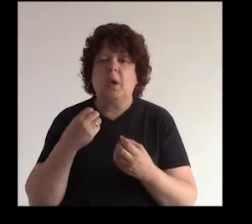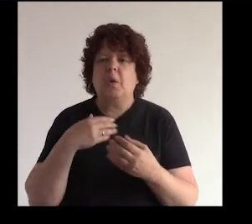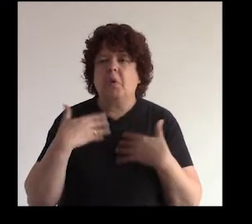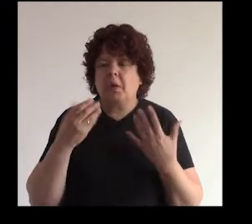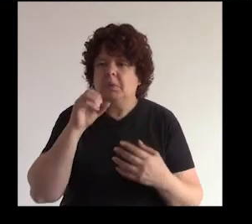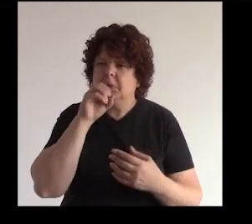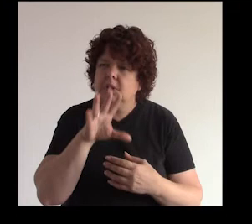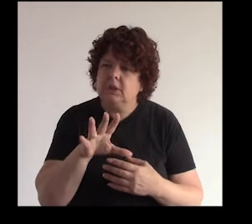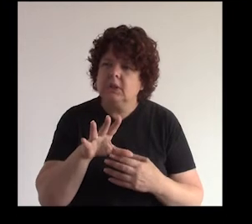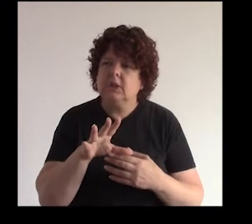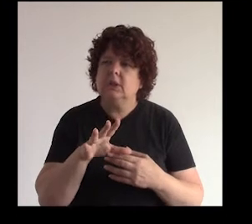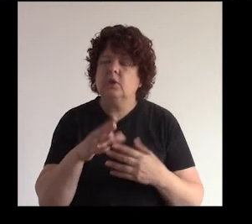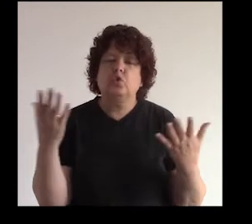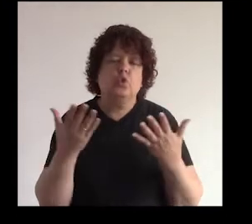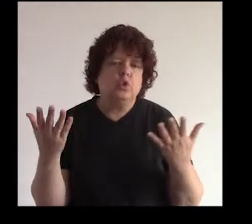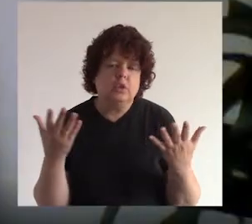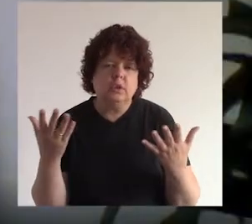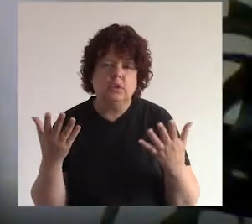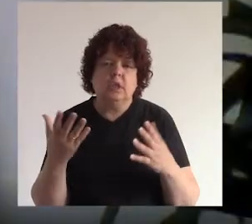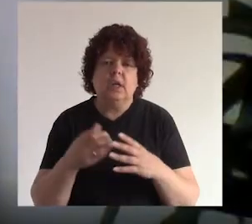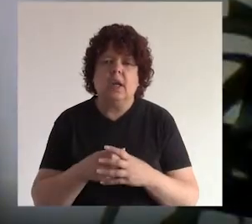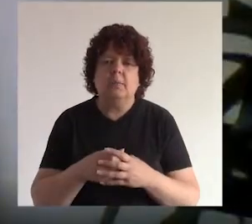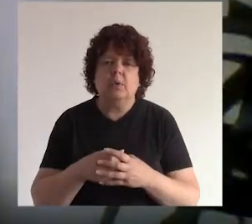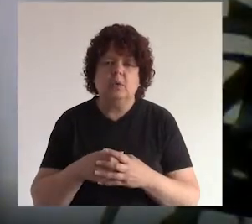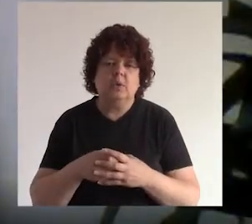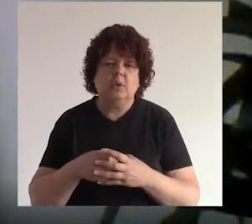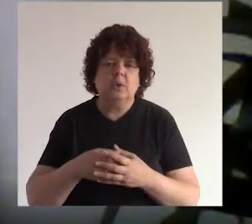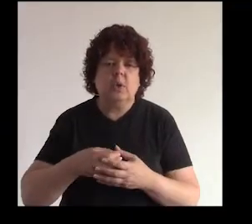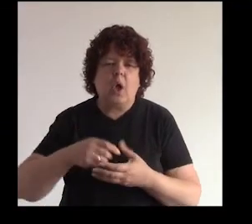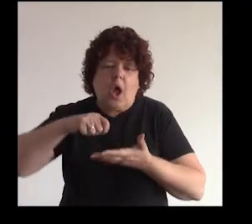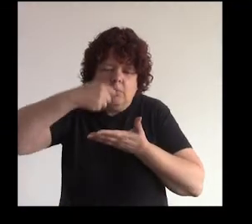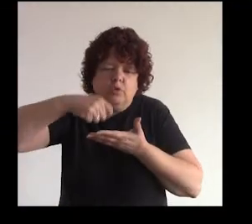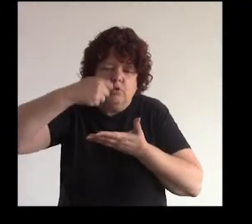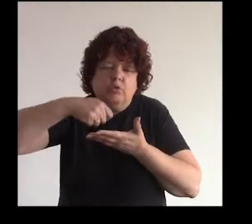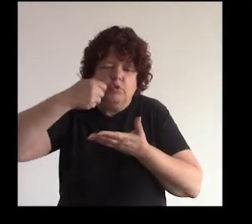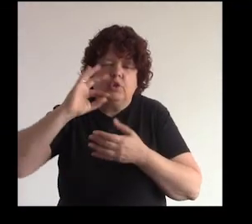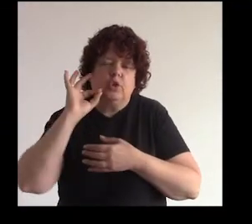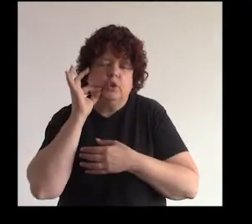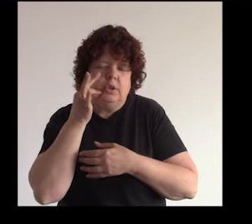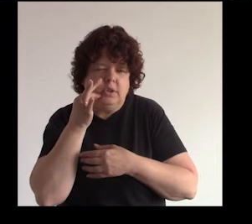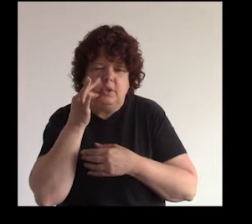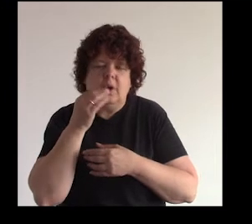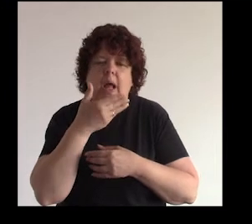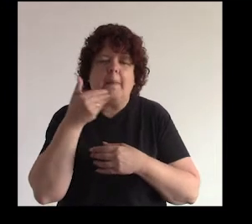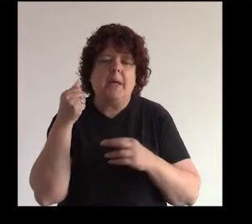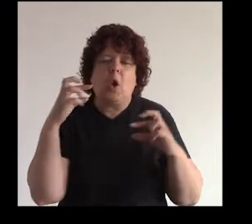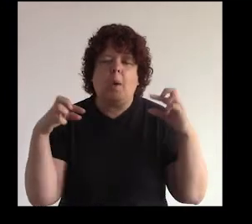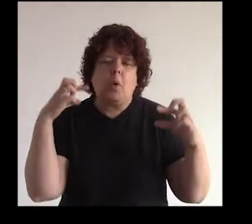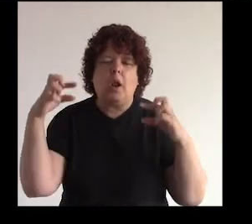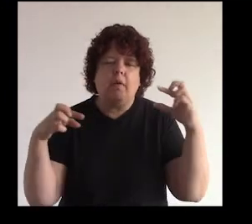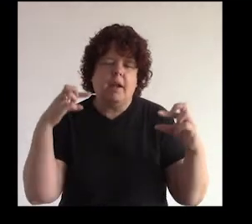podemos comentar donde hemos consumido un almuerzo rico el mejor cuello de la brasa no sé